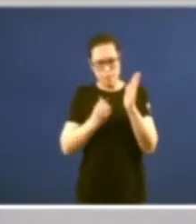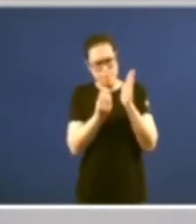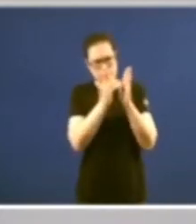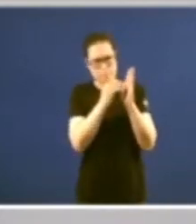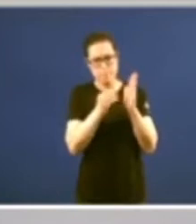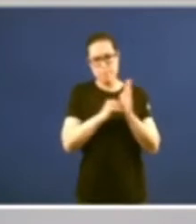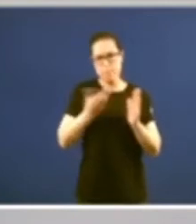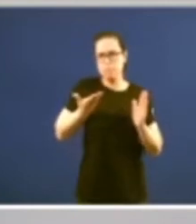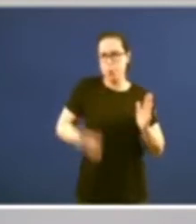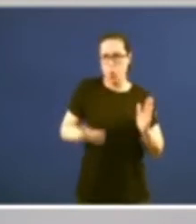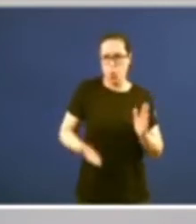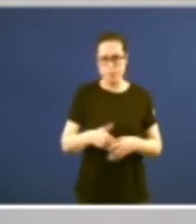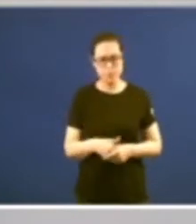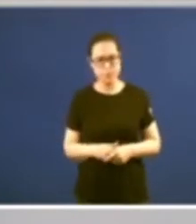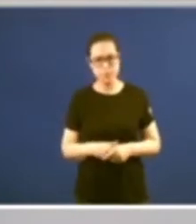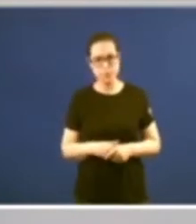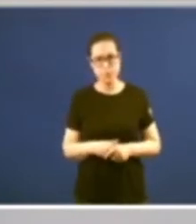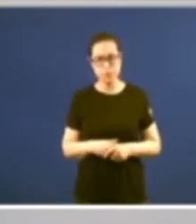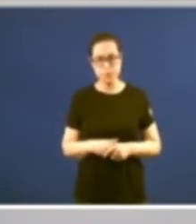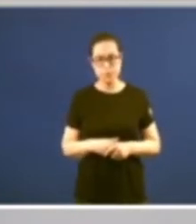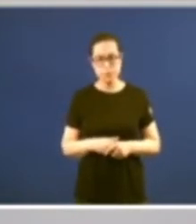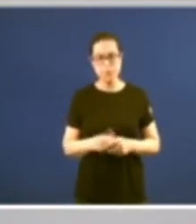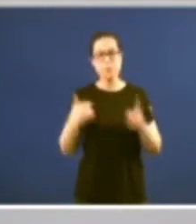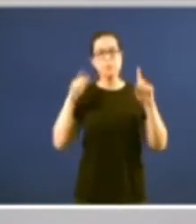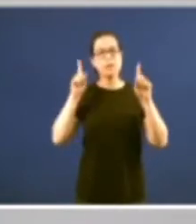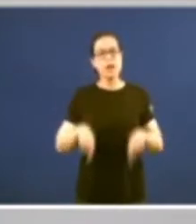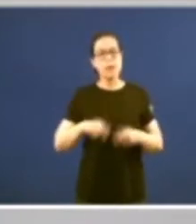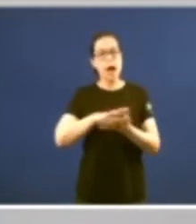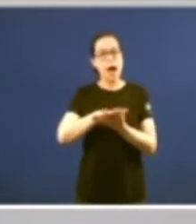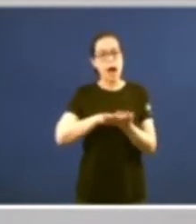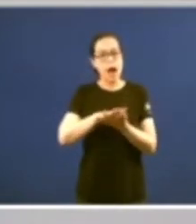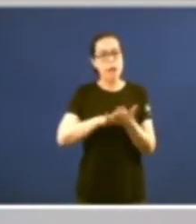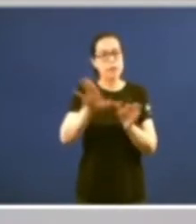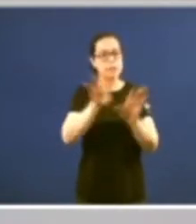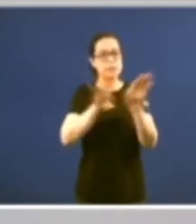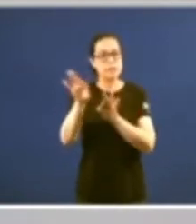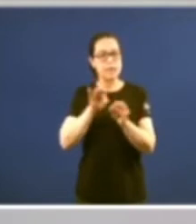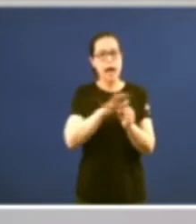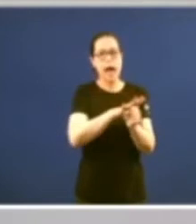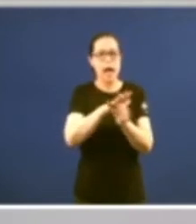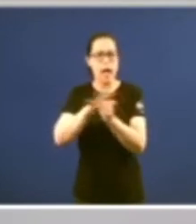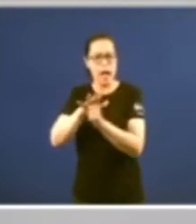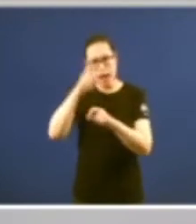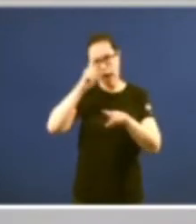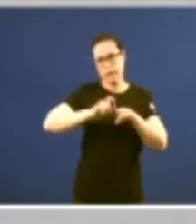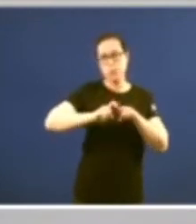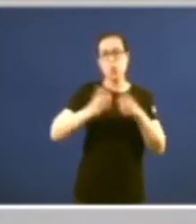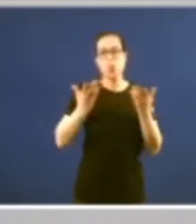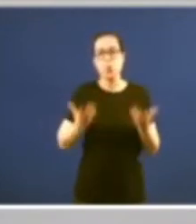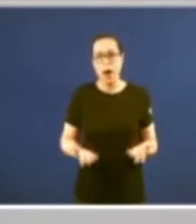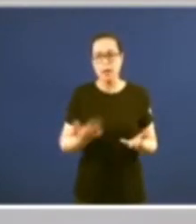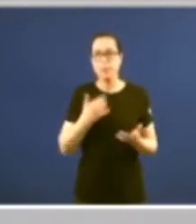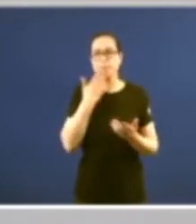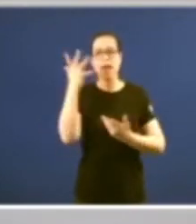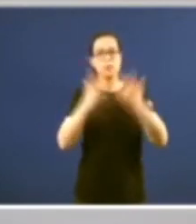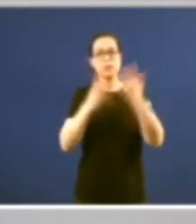fundamental y me voy a referir también a otros aspectos como son los relativos a la administración de